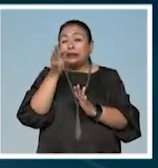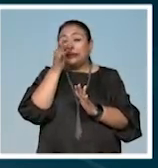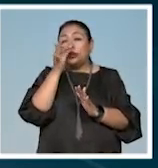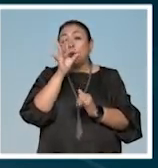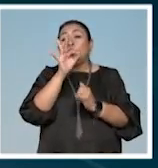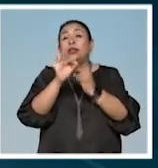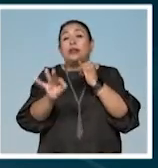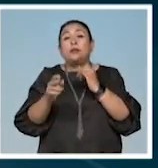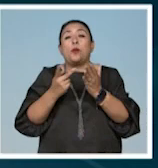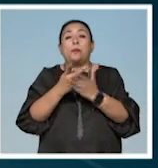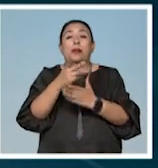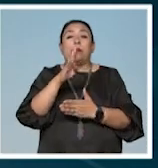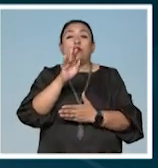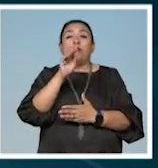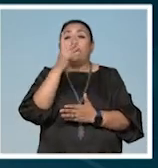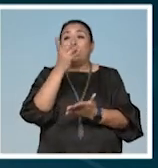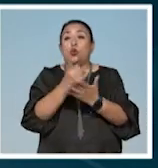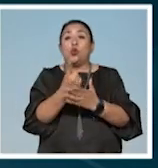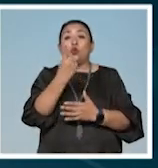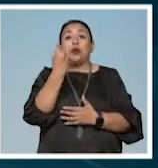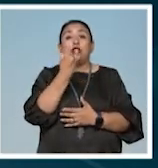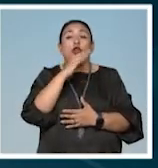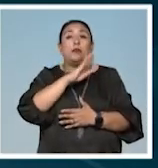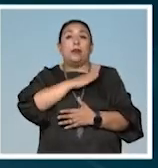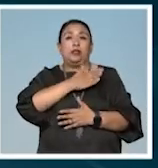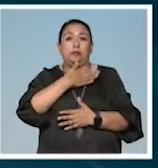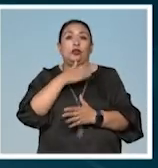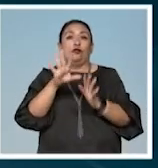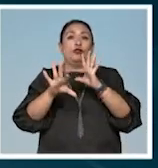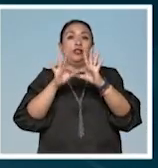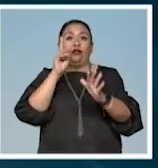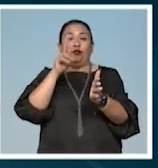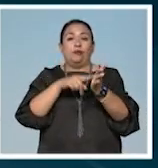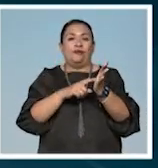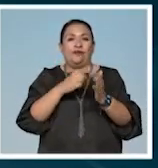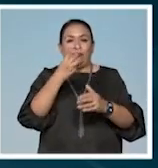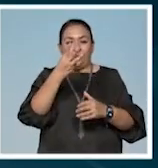premios BAFTA y es la única producción hispanoamericana seleccionada este año.